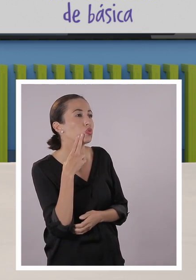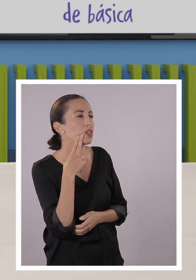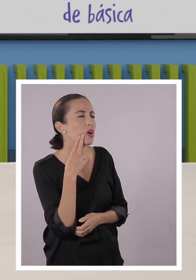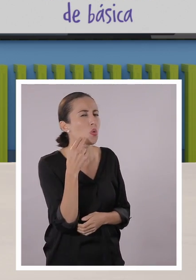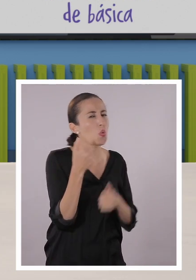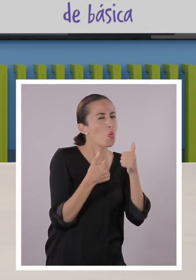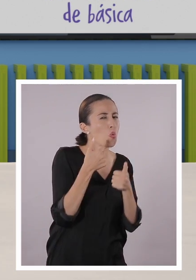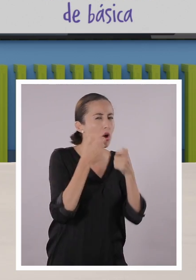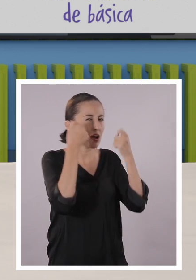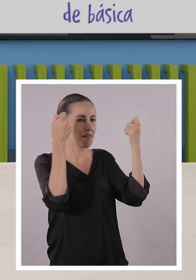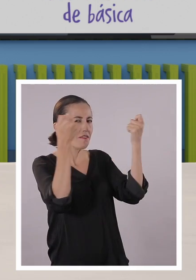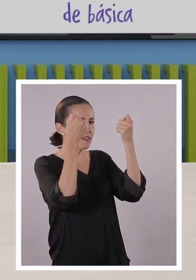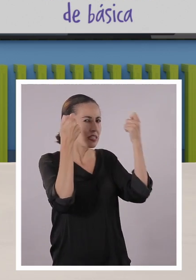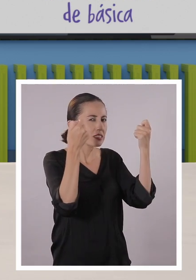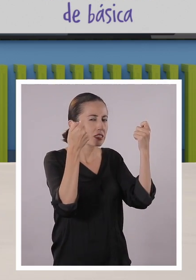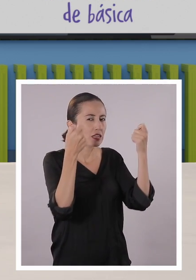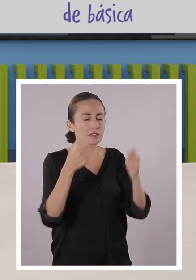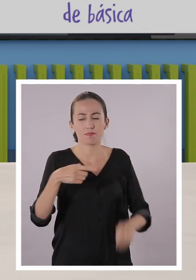mundo.